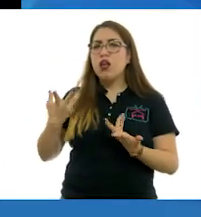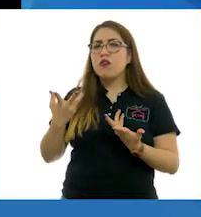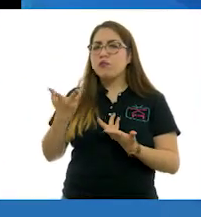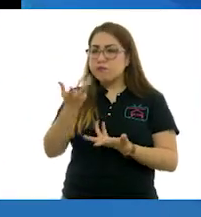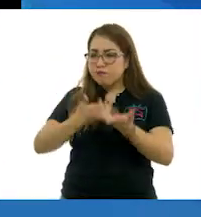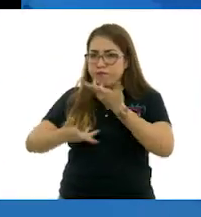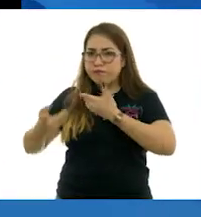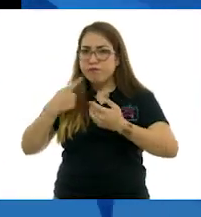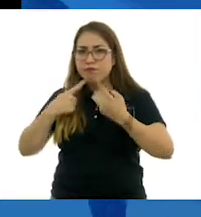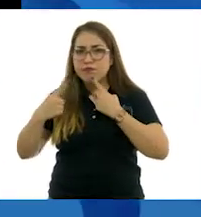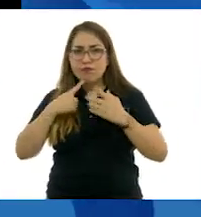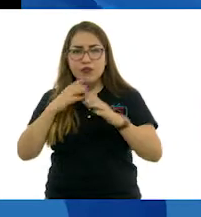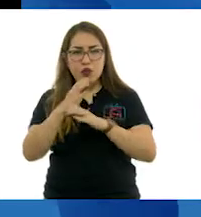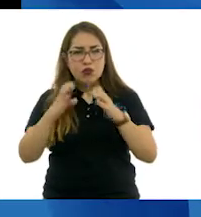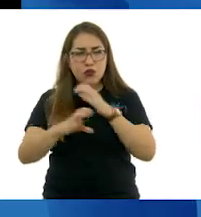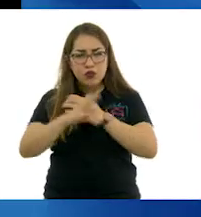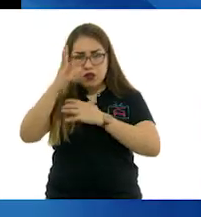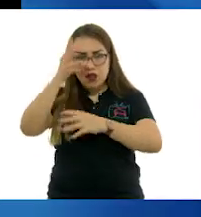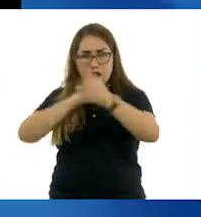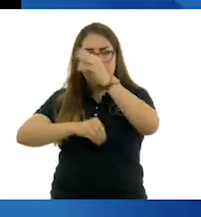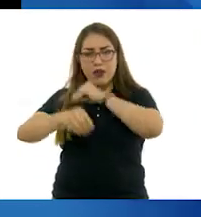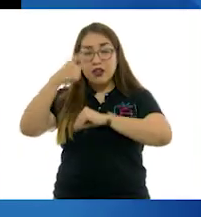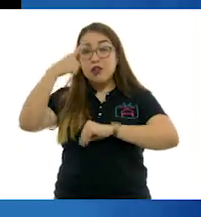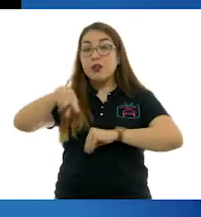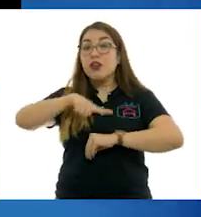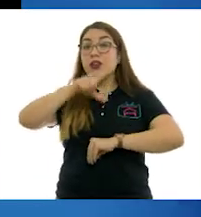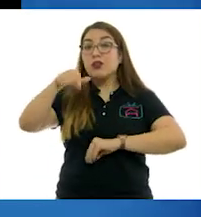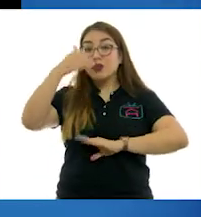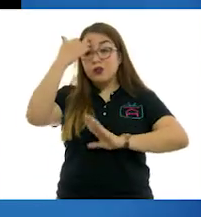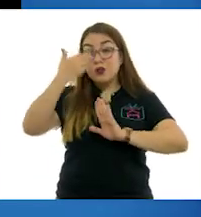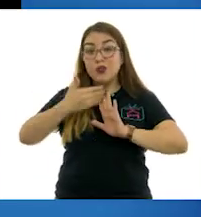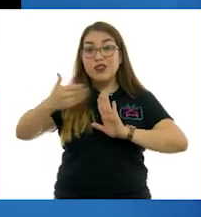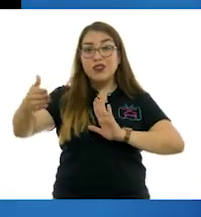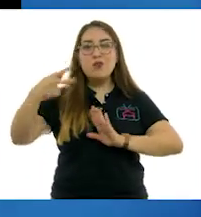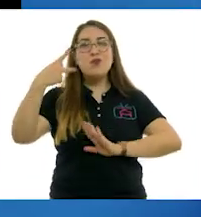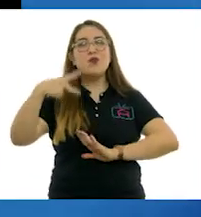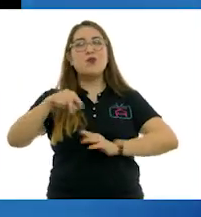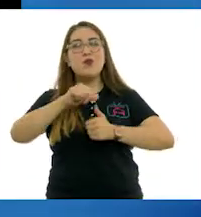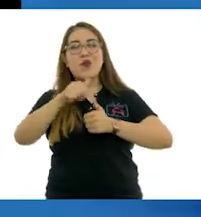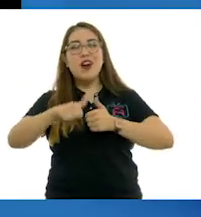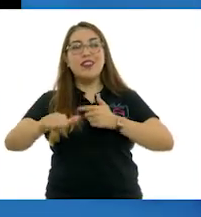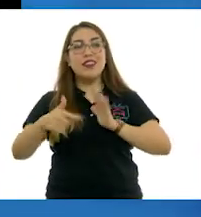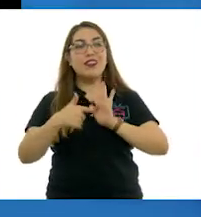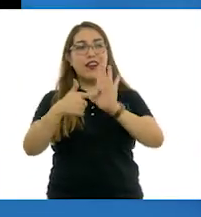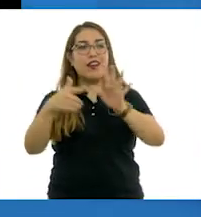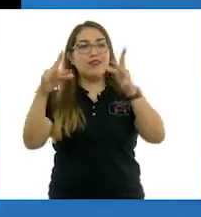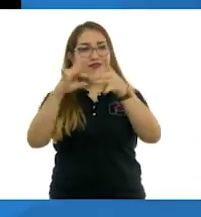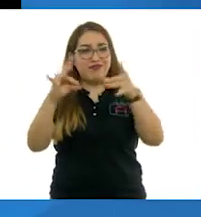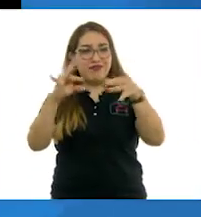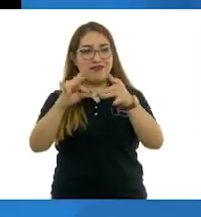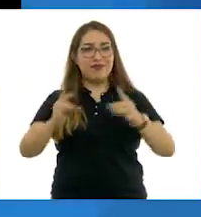formales como temáticos que más tarde le servirían para enriquecer su expresión artística personal.